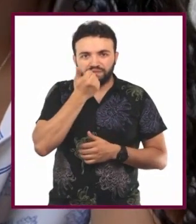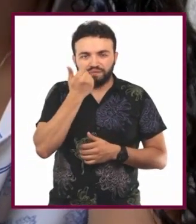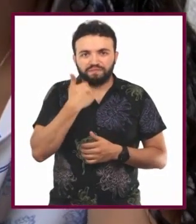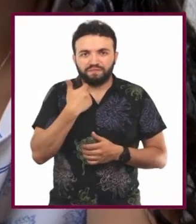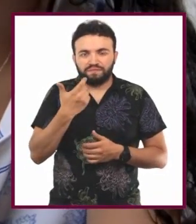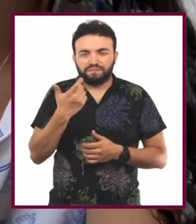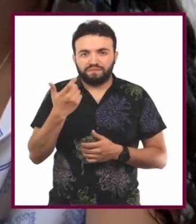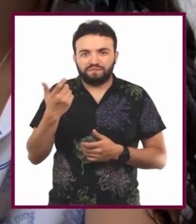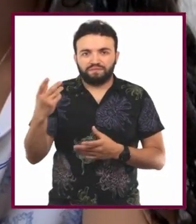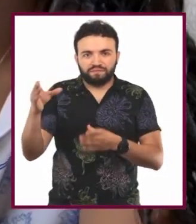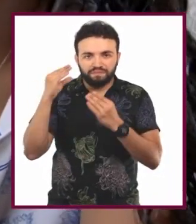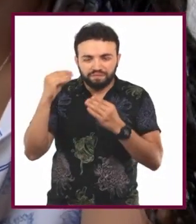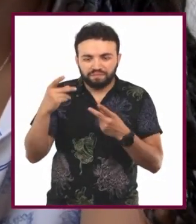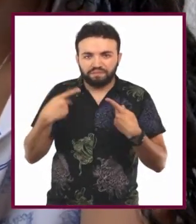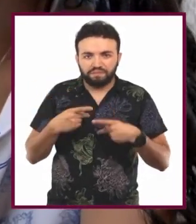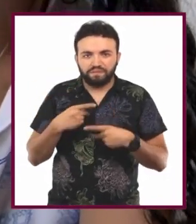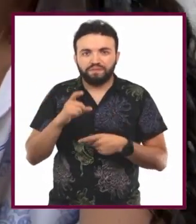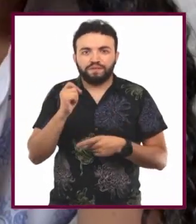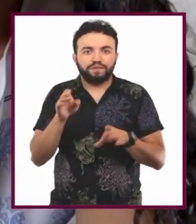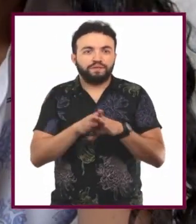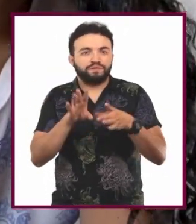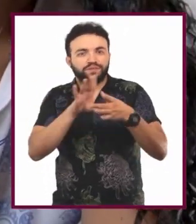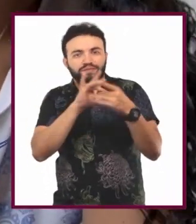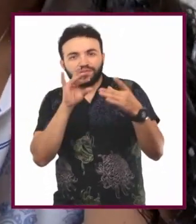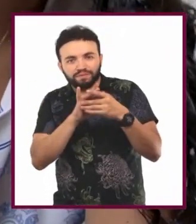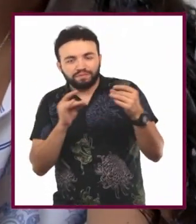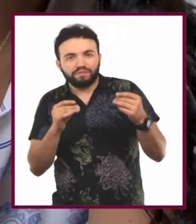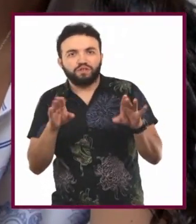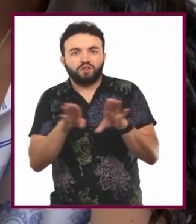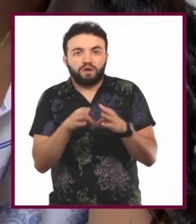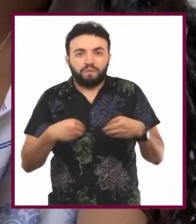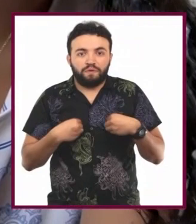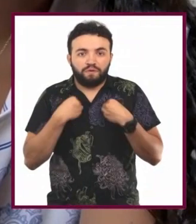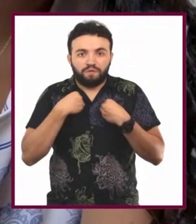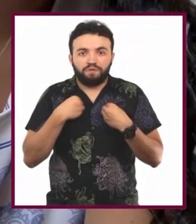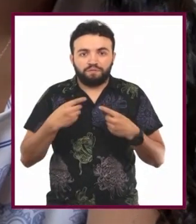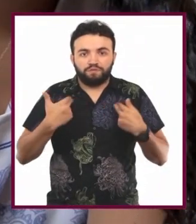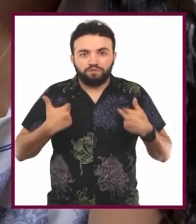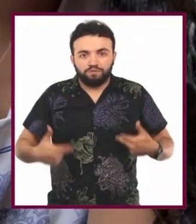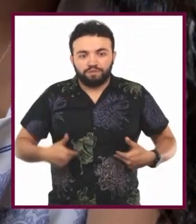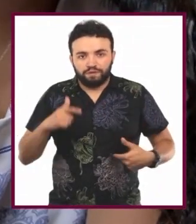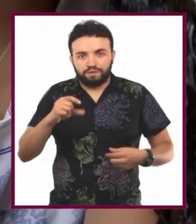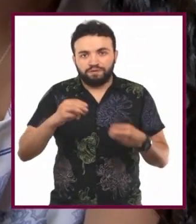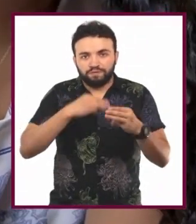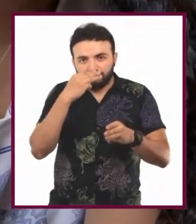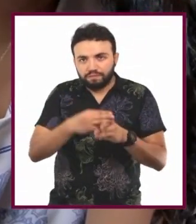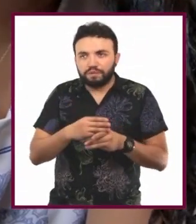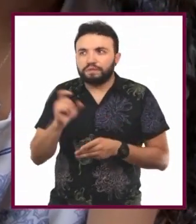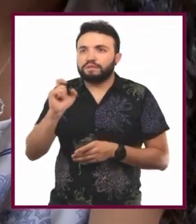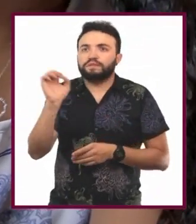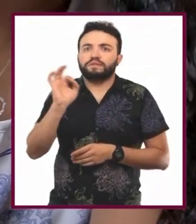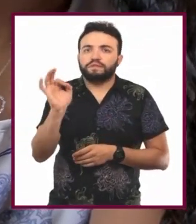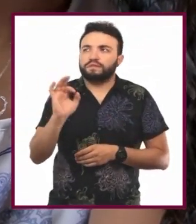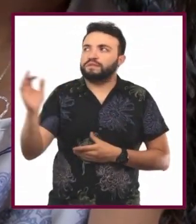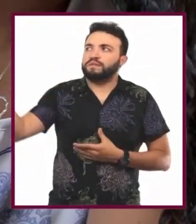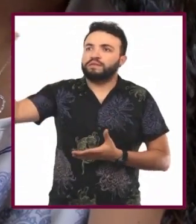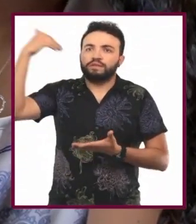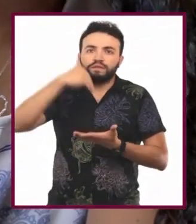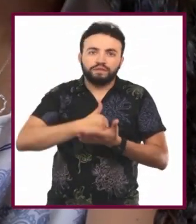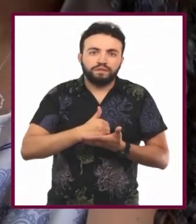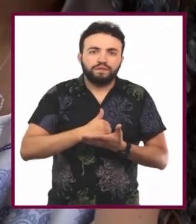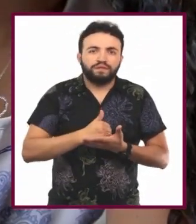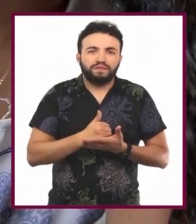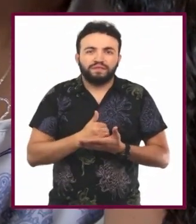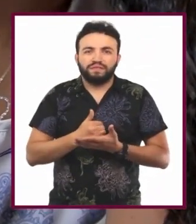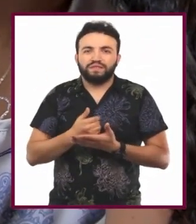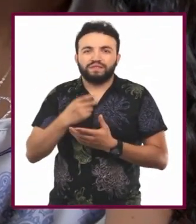para hacer los guías que explicamos a los aliens, el mundo, sobre cómo vivimos los humanos en el planeta. Si llegaran y quisieran conocer nuestra manera de